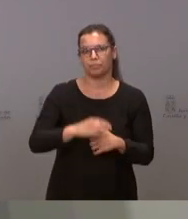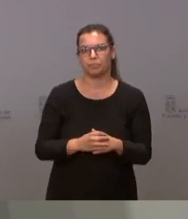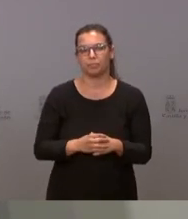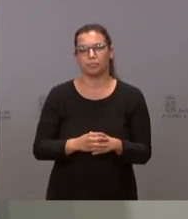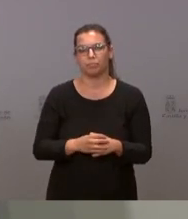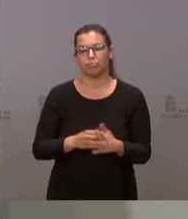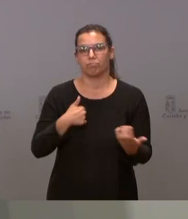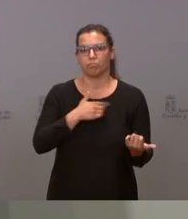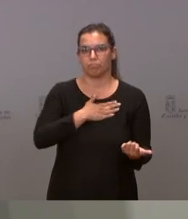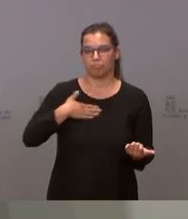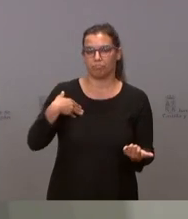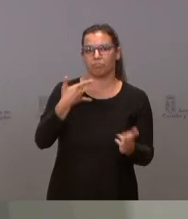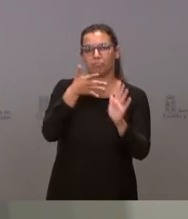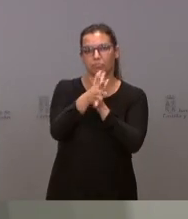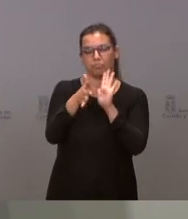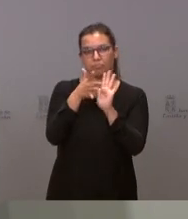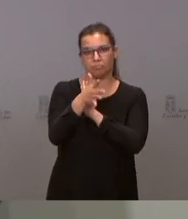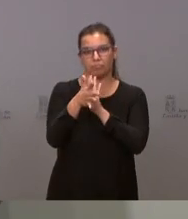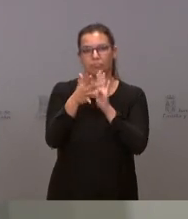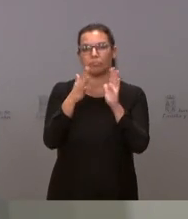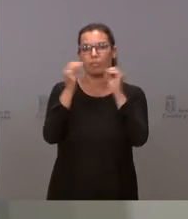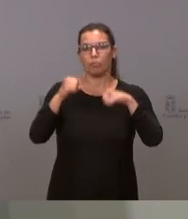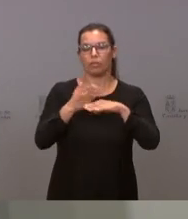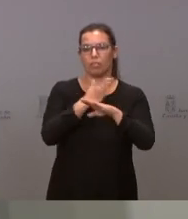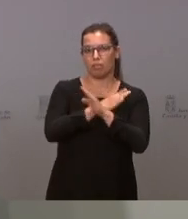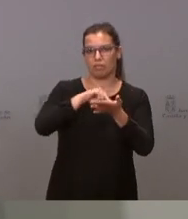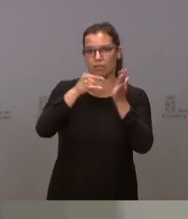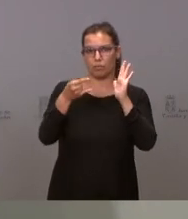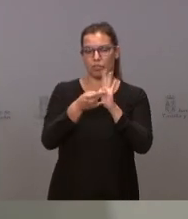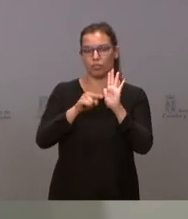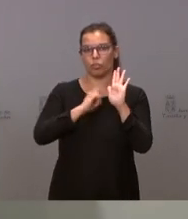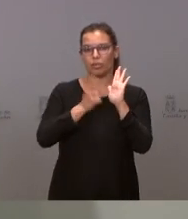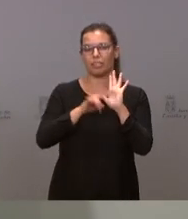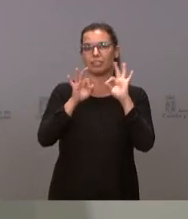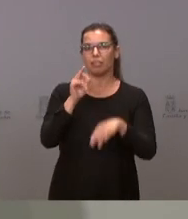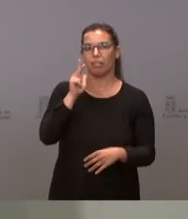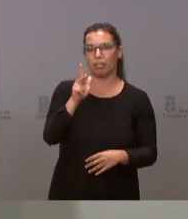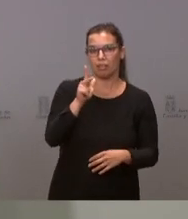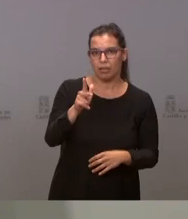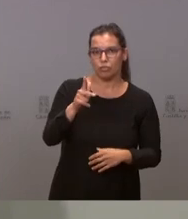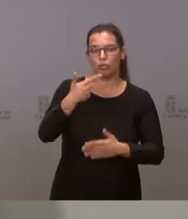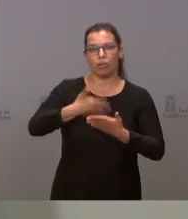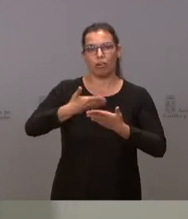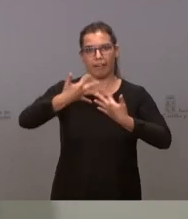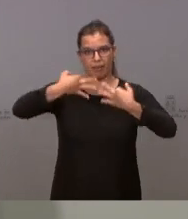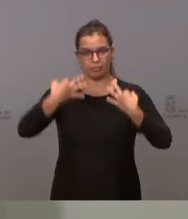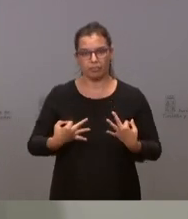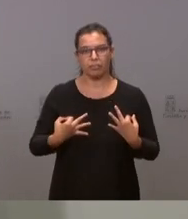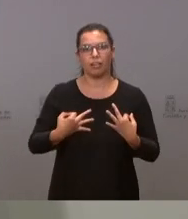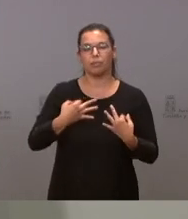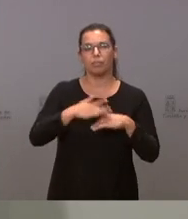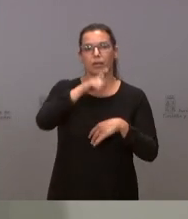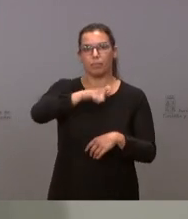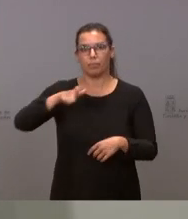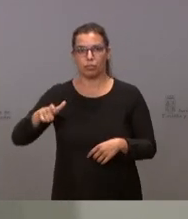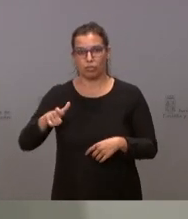quiero darles cuenta de que se aprueba el anteproyecto de ley de derechos y garantías de las personas